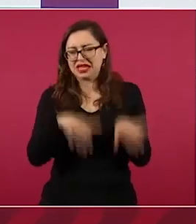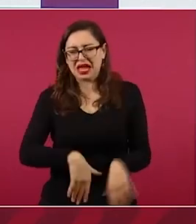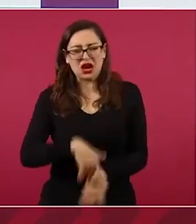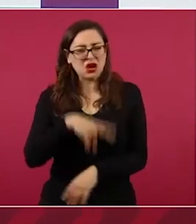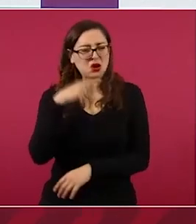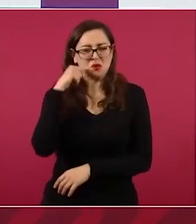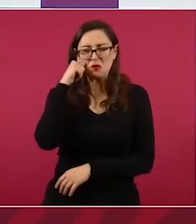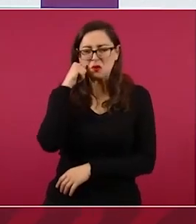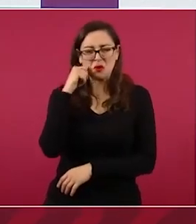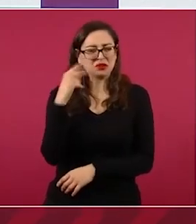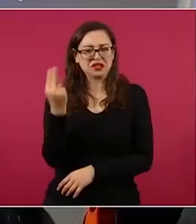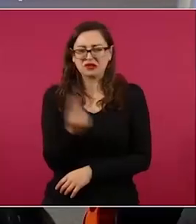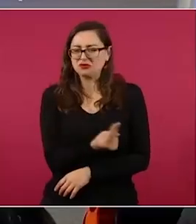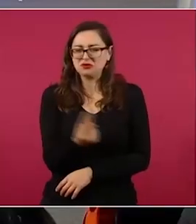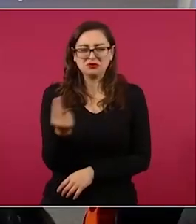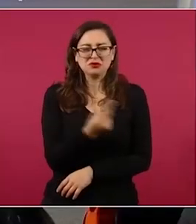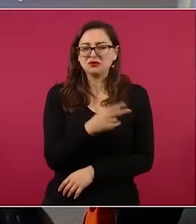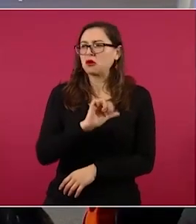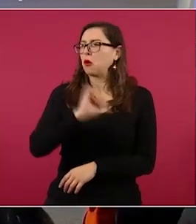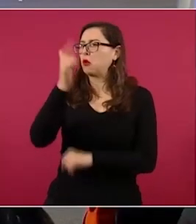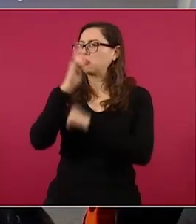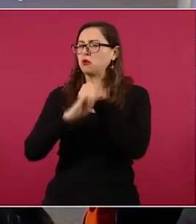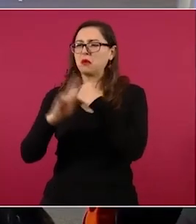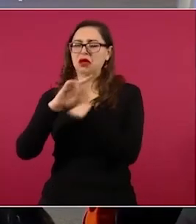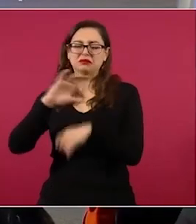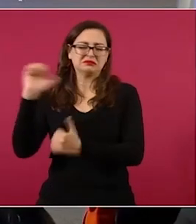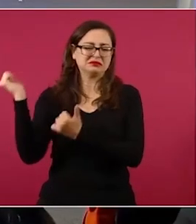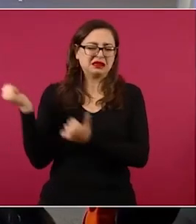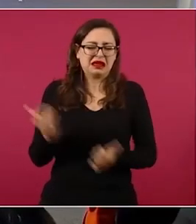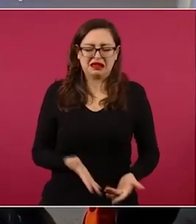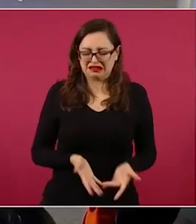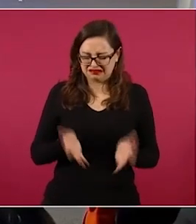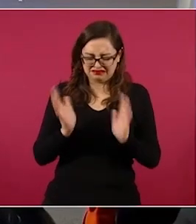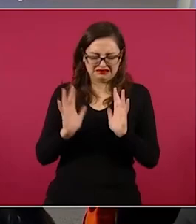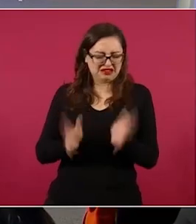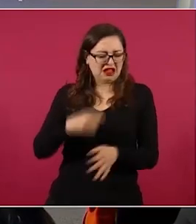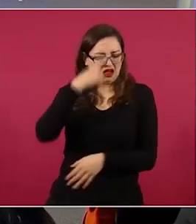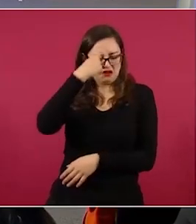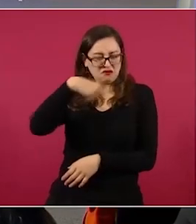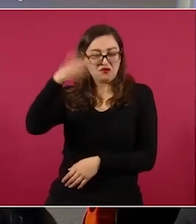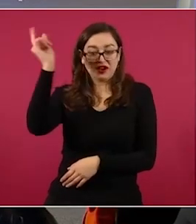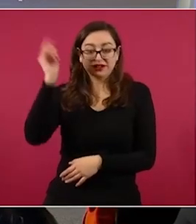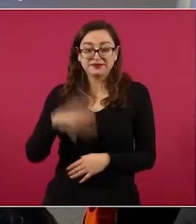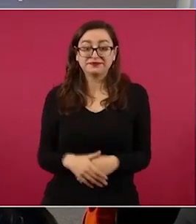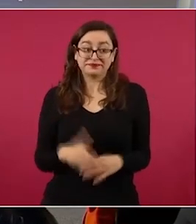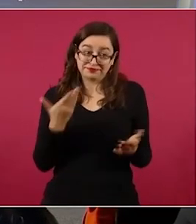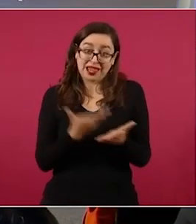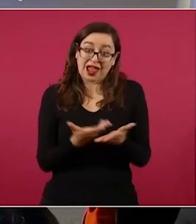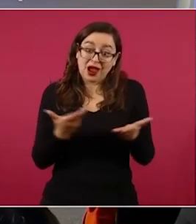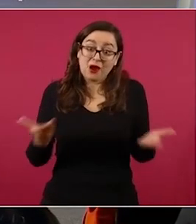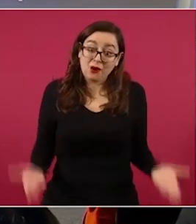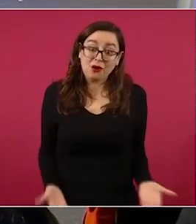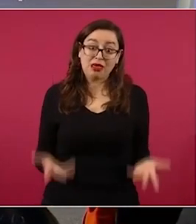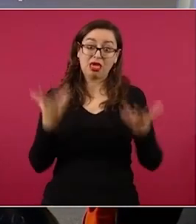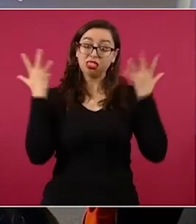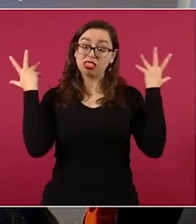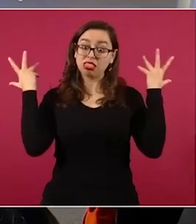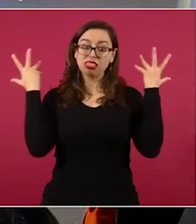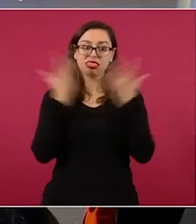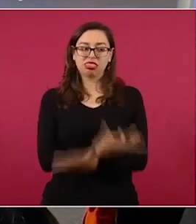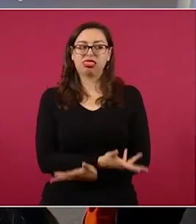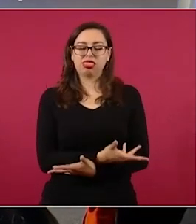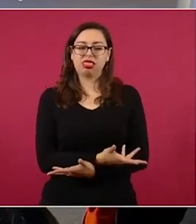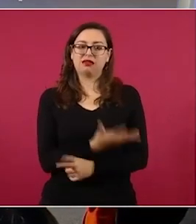es una visión economicista muy superficial que no tome en cuenta una serie de